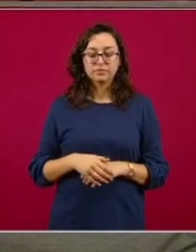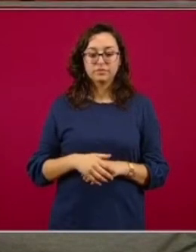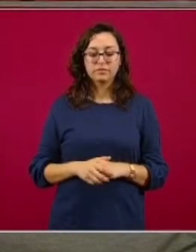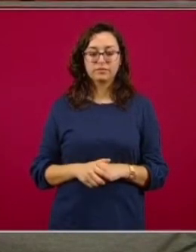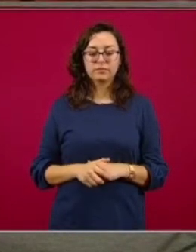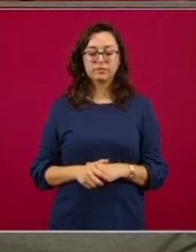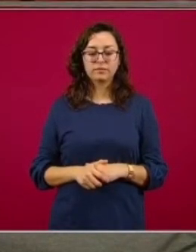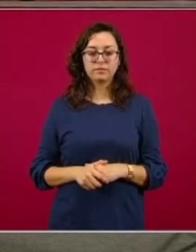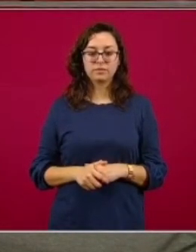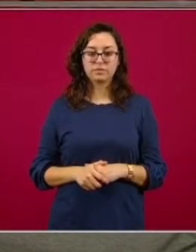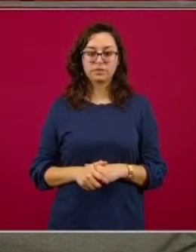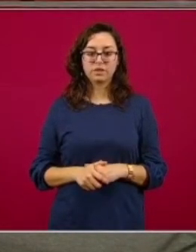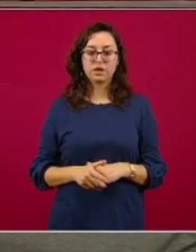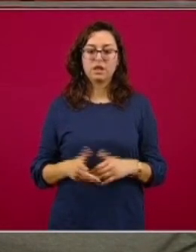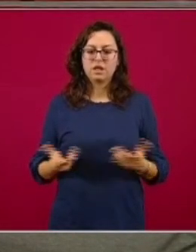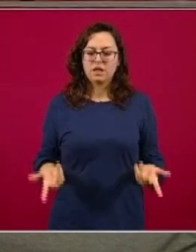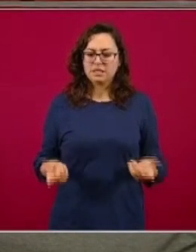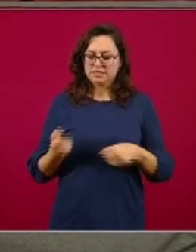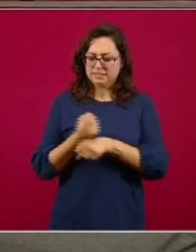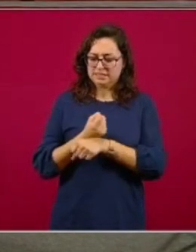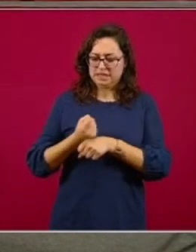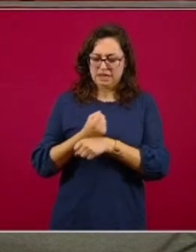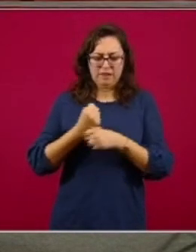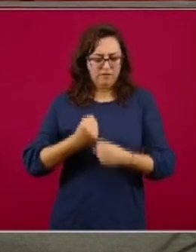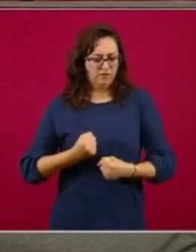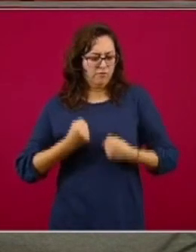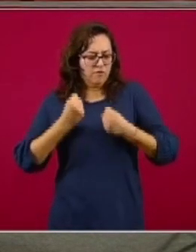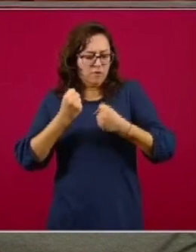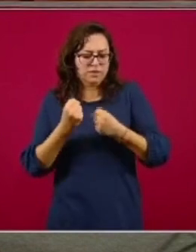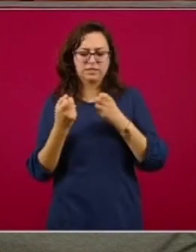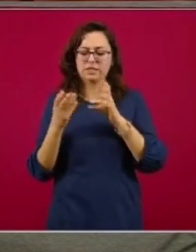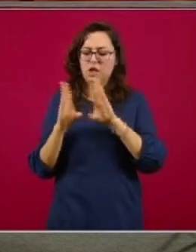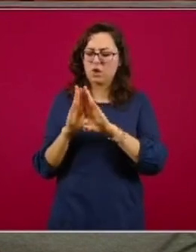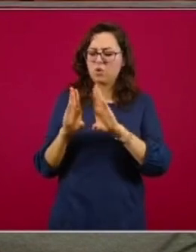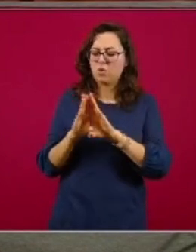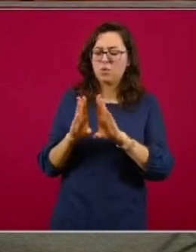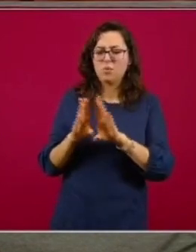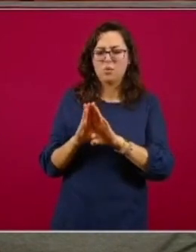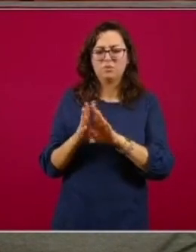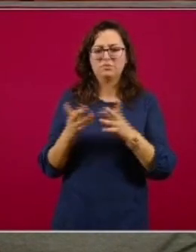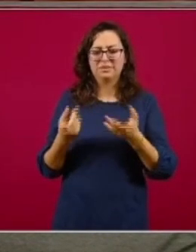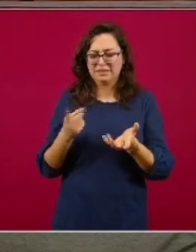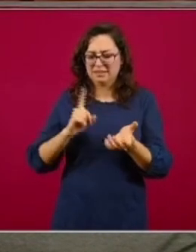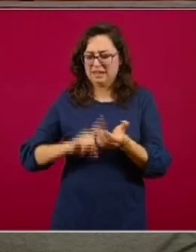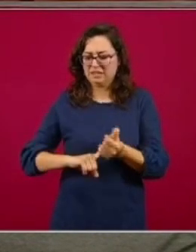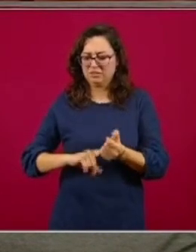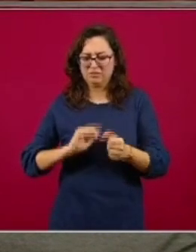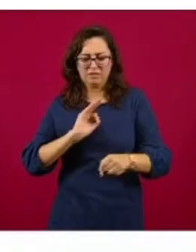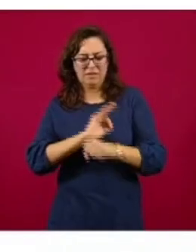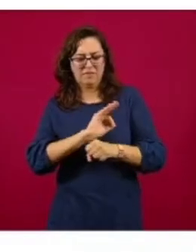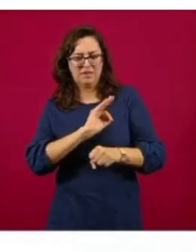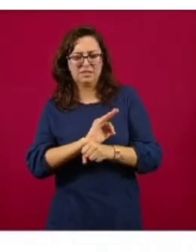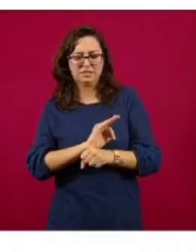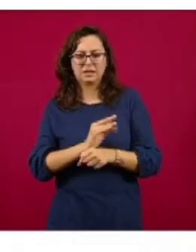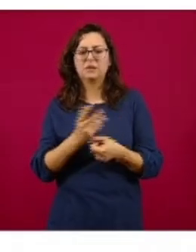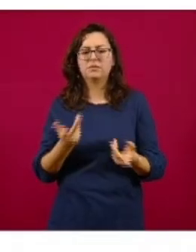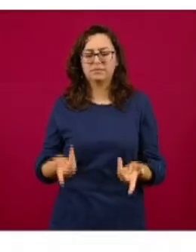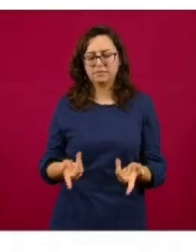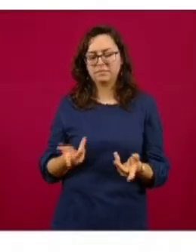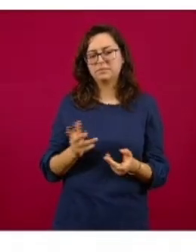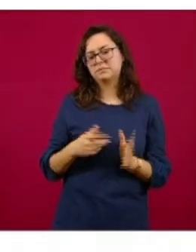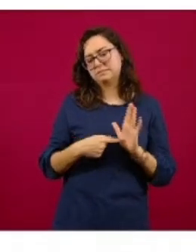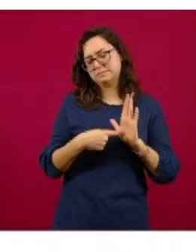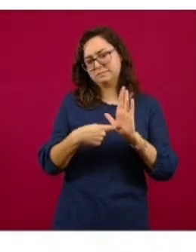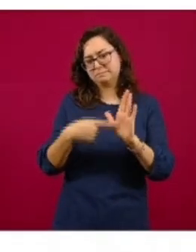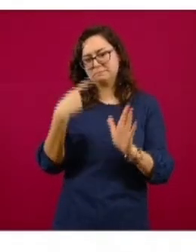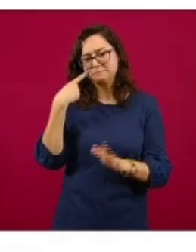¿Cómo medimos los anticuerpos? Esto es un poco técnico, lo pongo aquí para que ustedes sepan. Usamos una